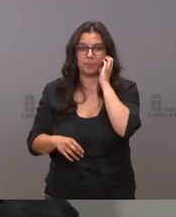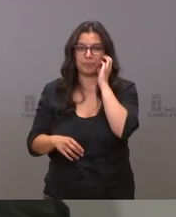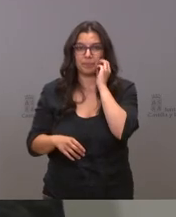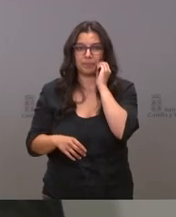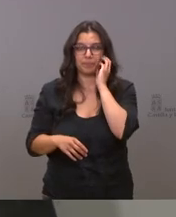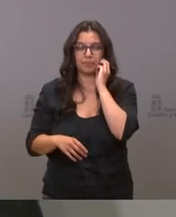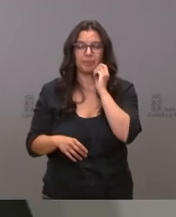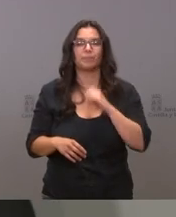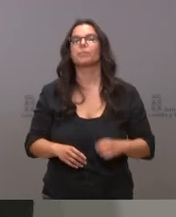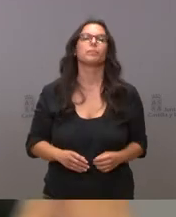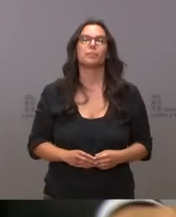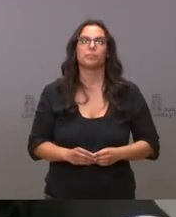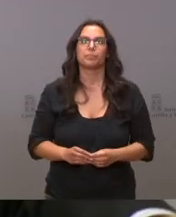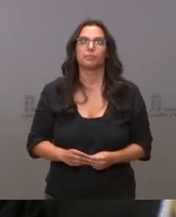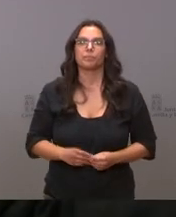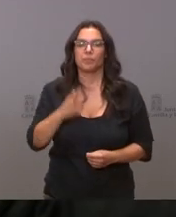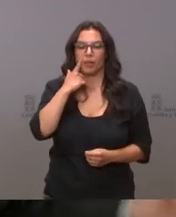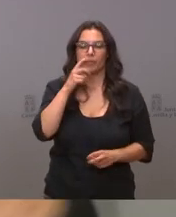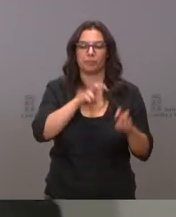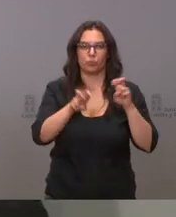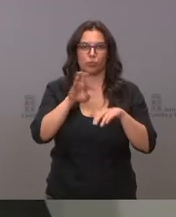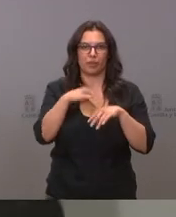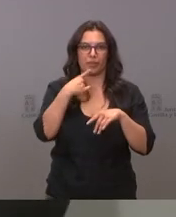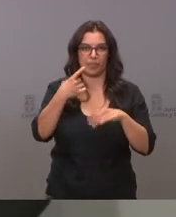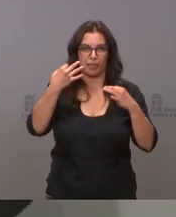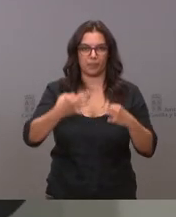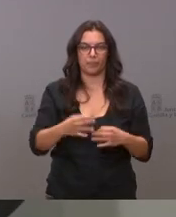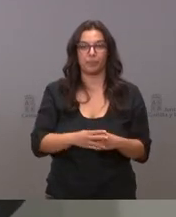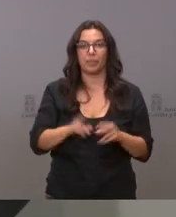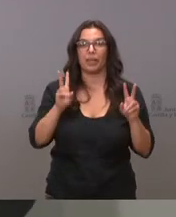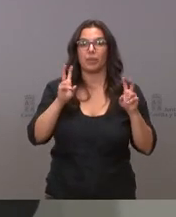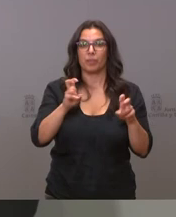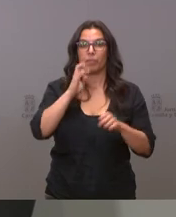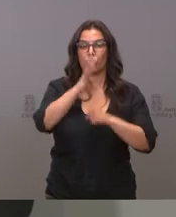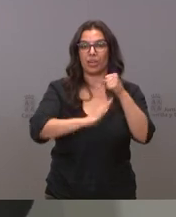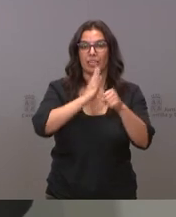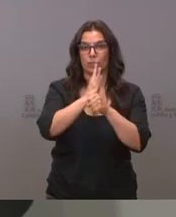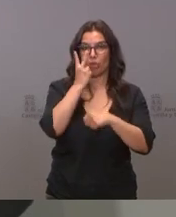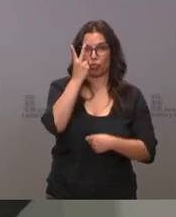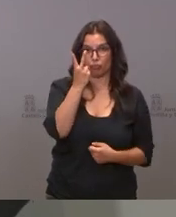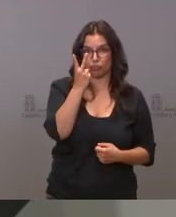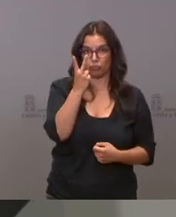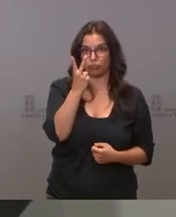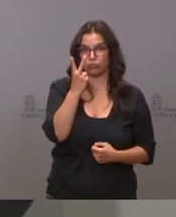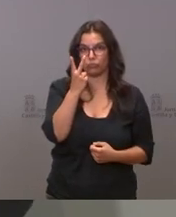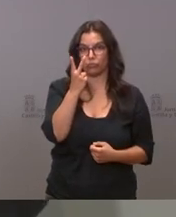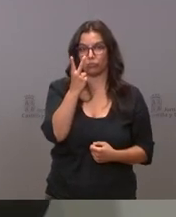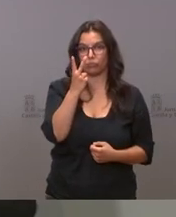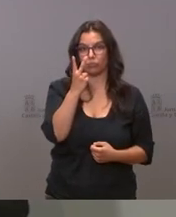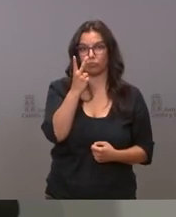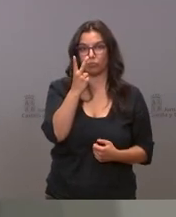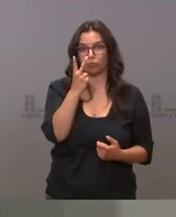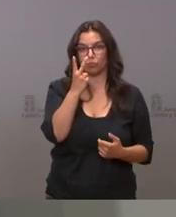bien pues se lo voy a decir en principio son dos mandatos normales que sean